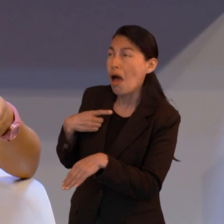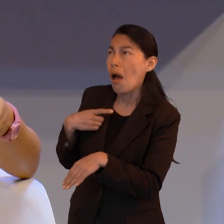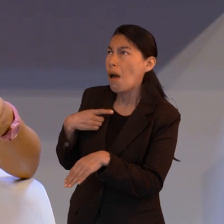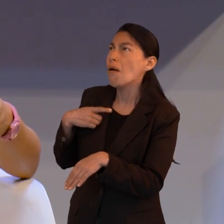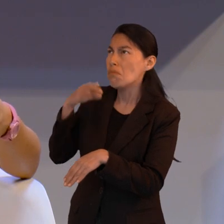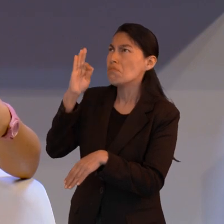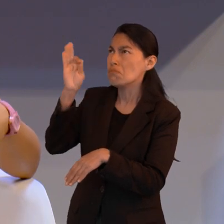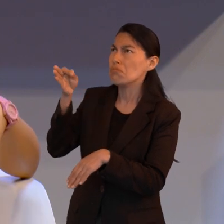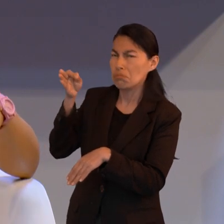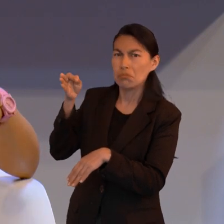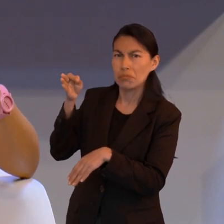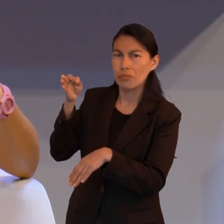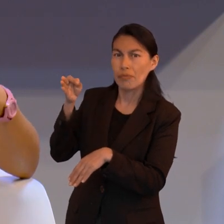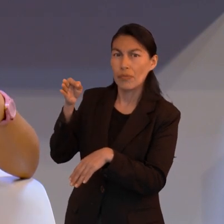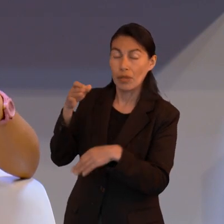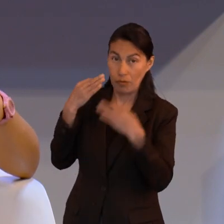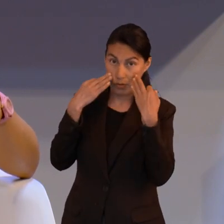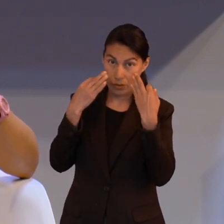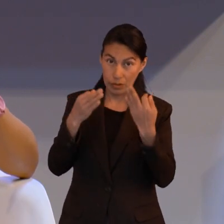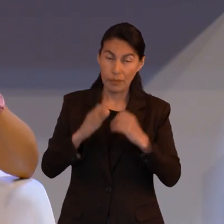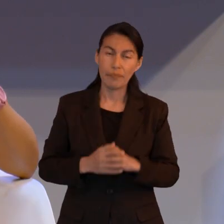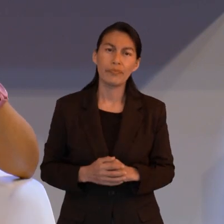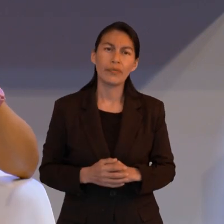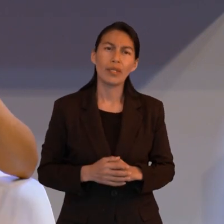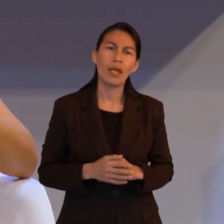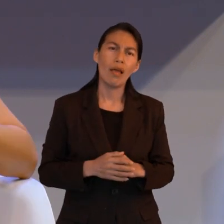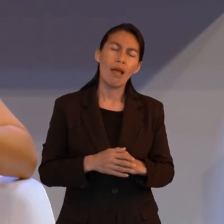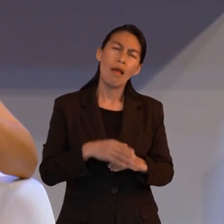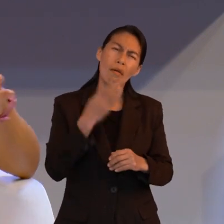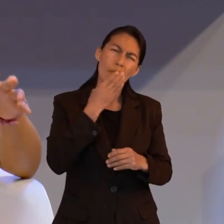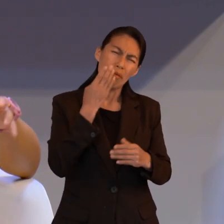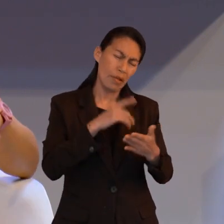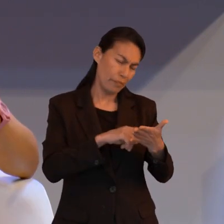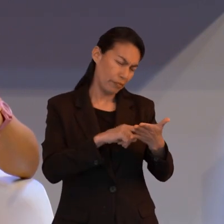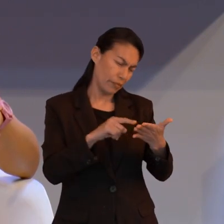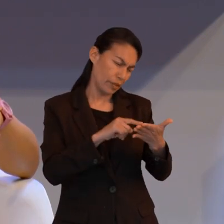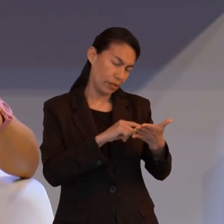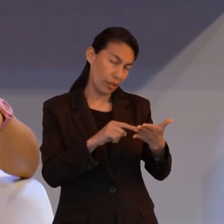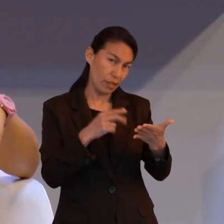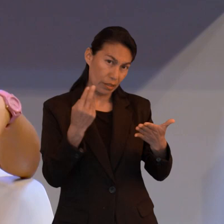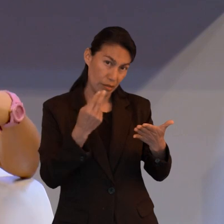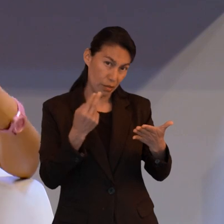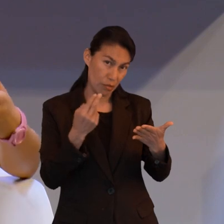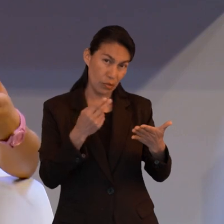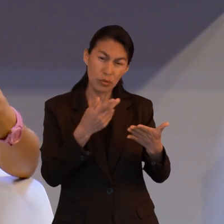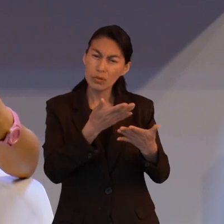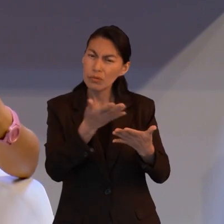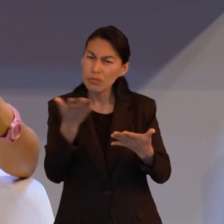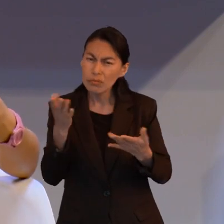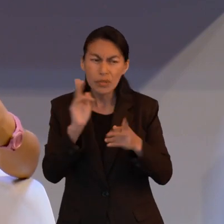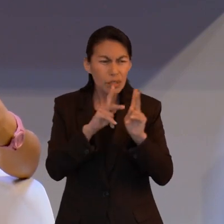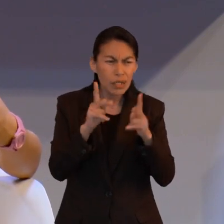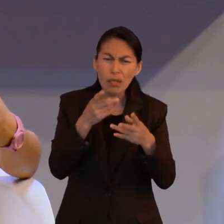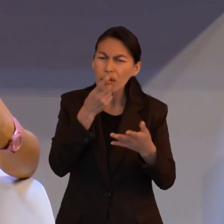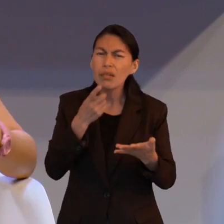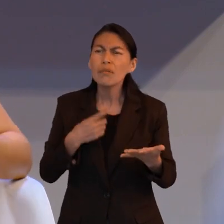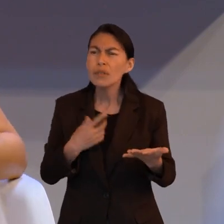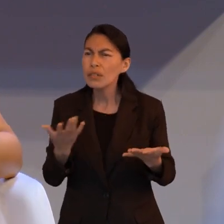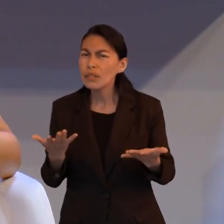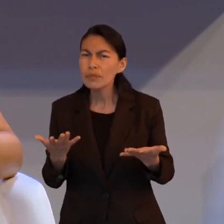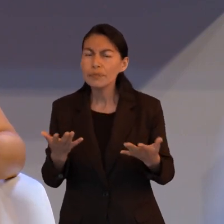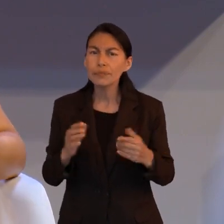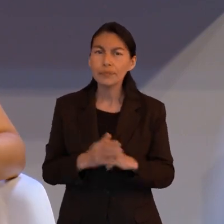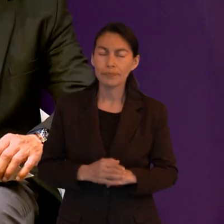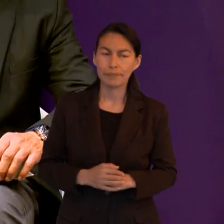hay algo importante aquí de Abraham y algunos puntos que quizá no hemos visto así en la historia general cuando los vemos. ¿Les gustaría comentar alguno de esos puntos conmigo?